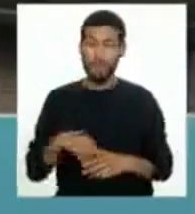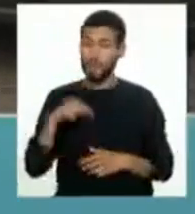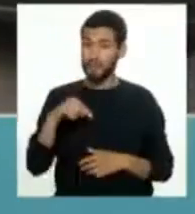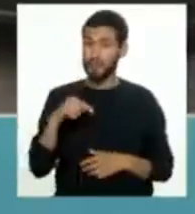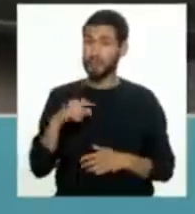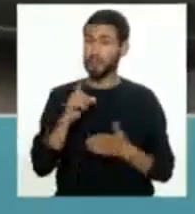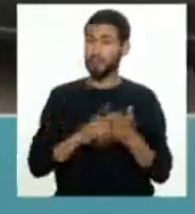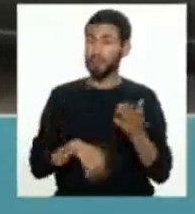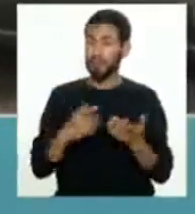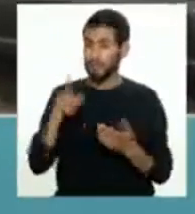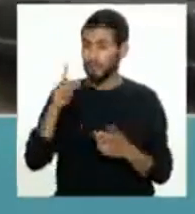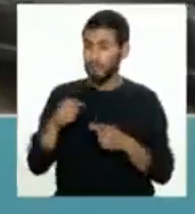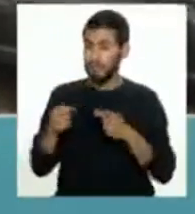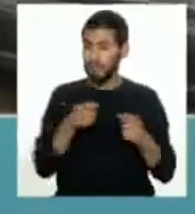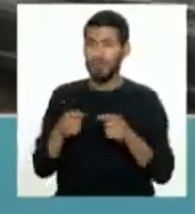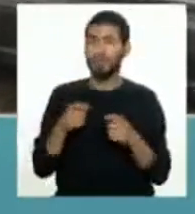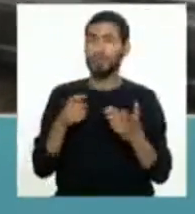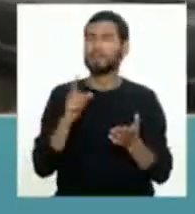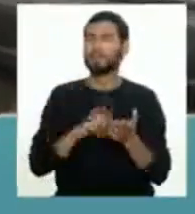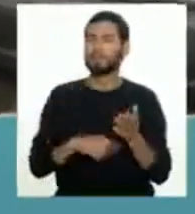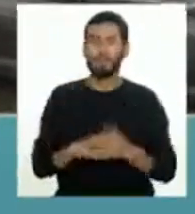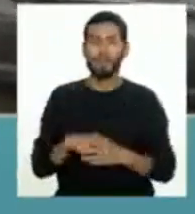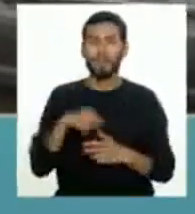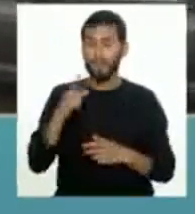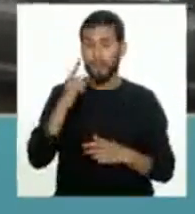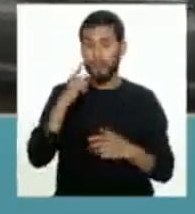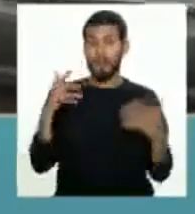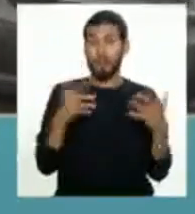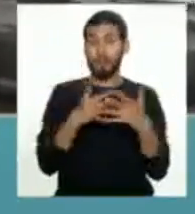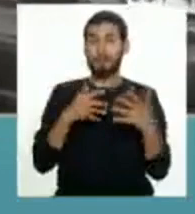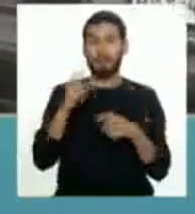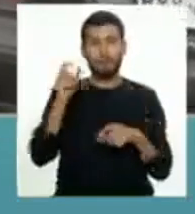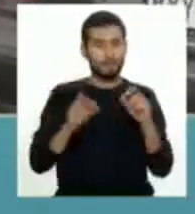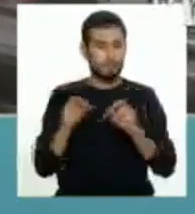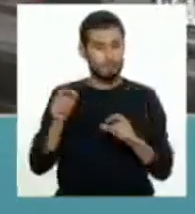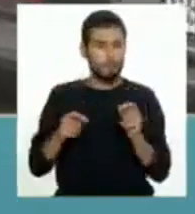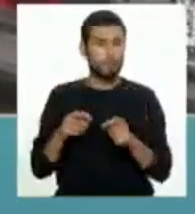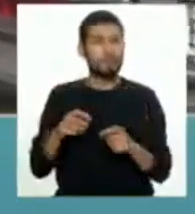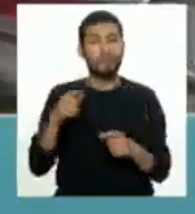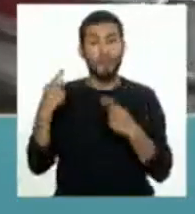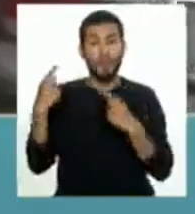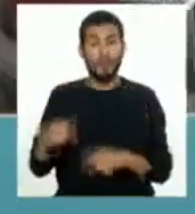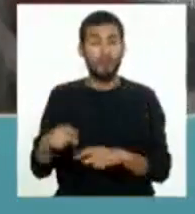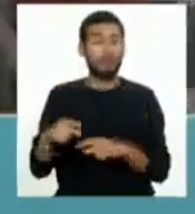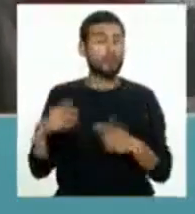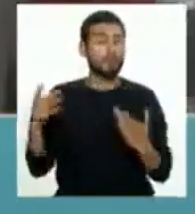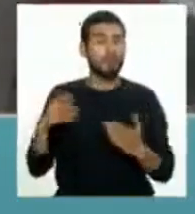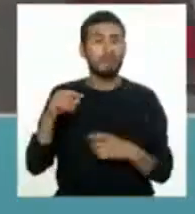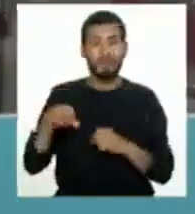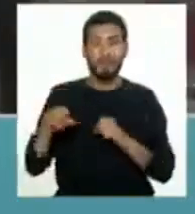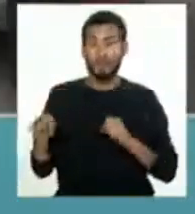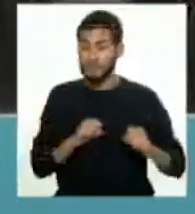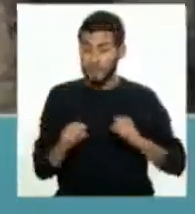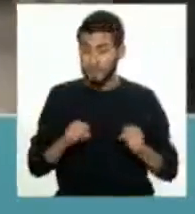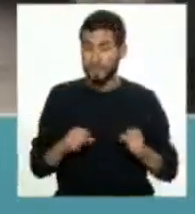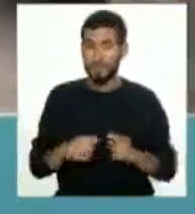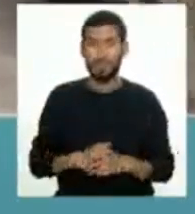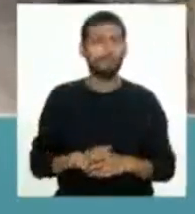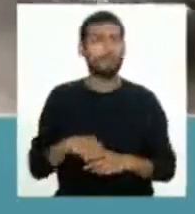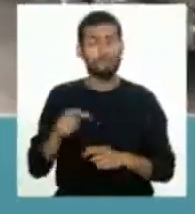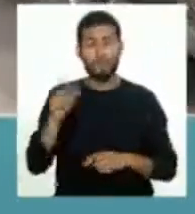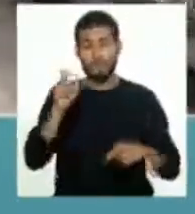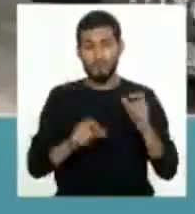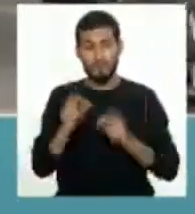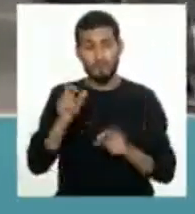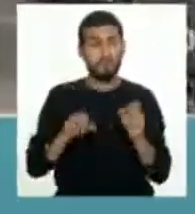lo que se tiene que controlar es más que todo el pánico de las personas ante la ocurrencia de un evento sísmico y que las